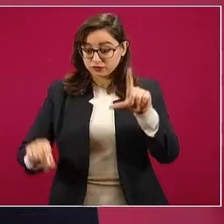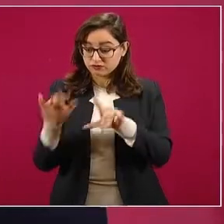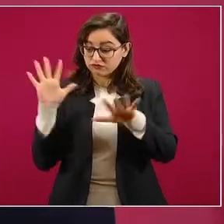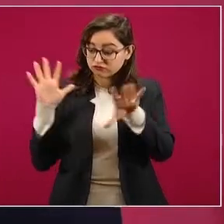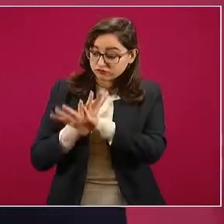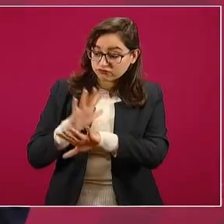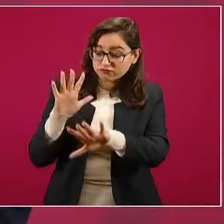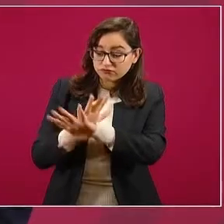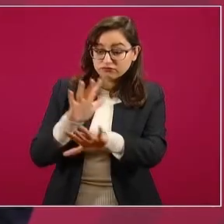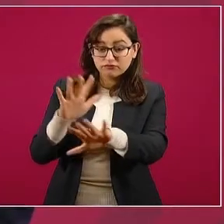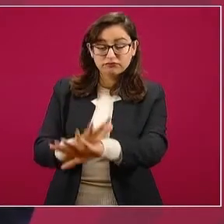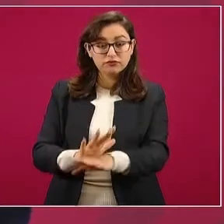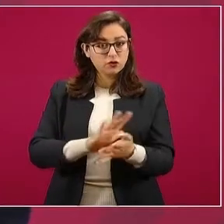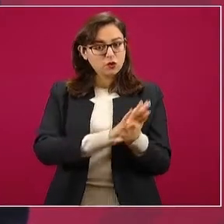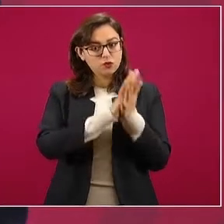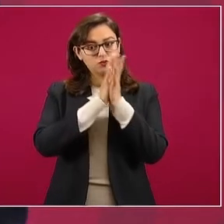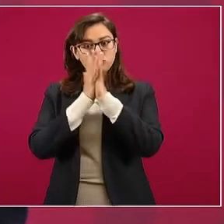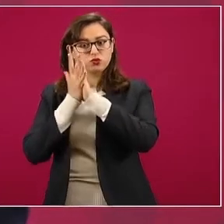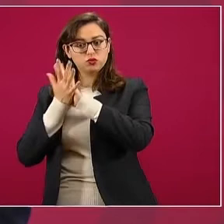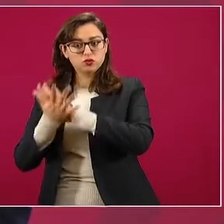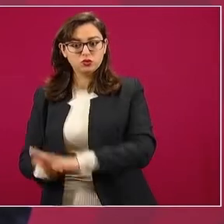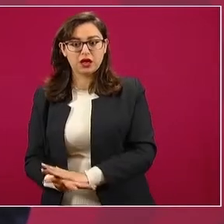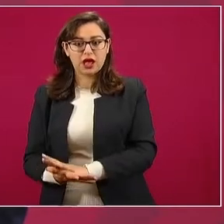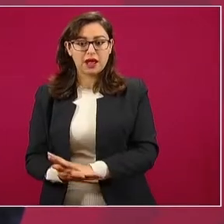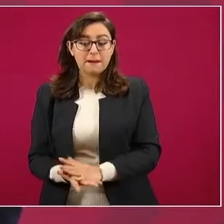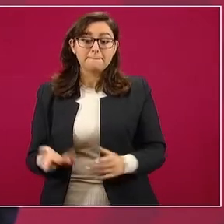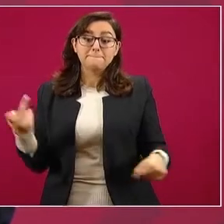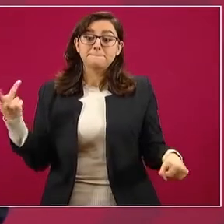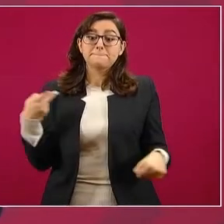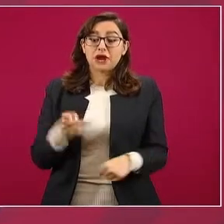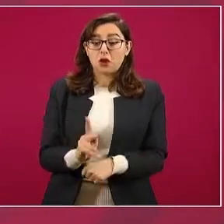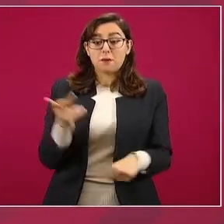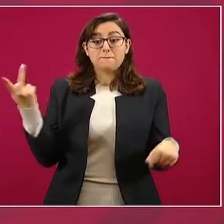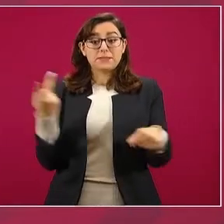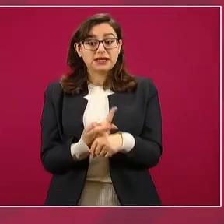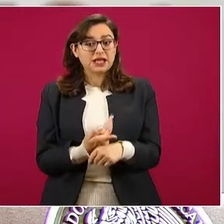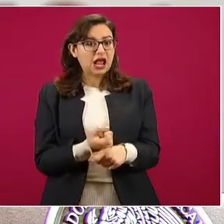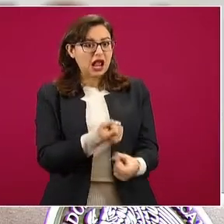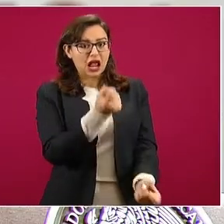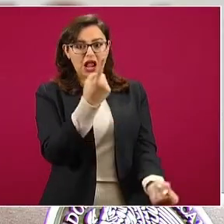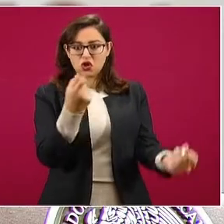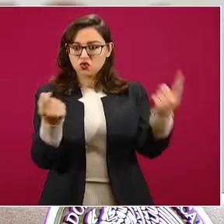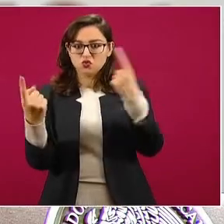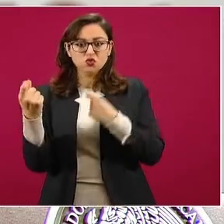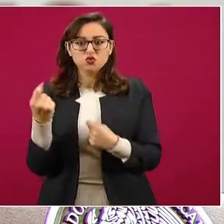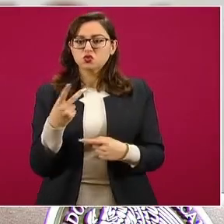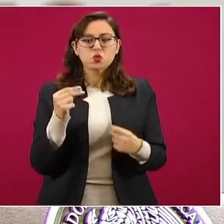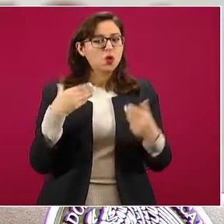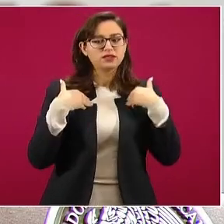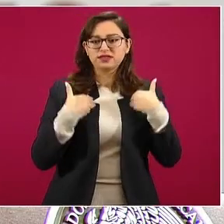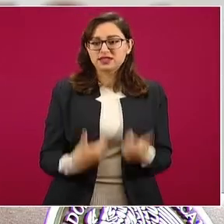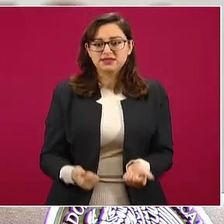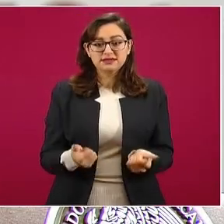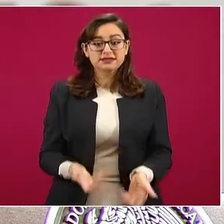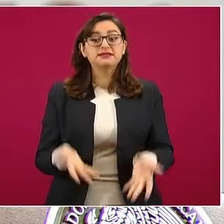todavía no se les avisa de que esto ya cambió,